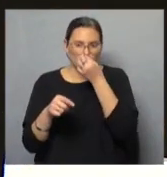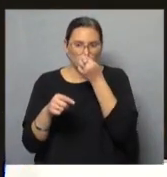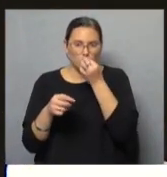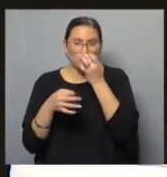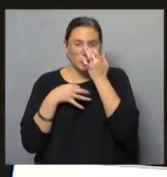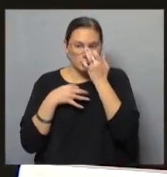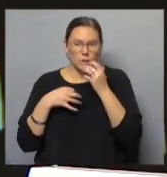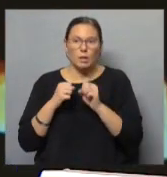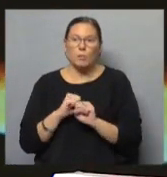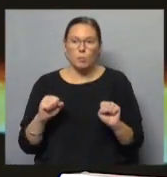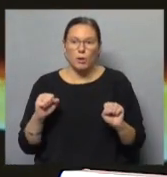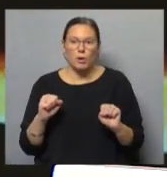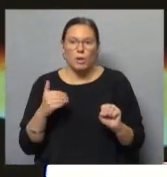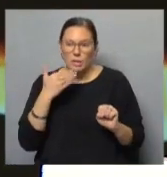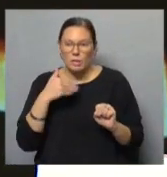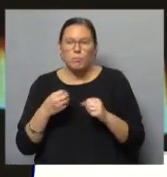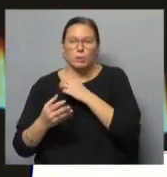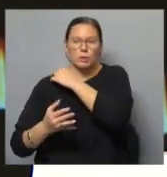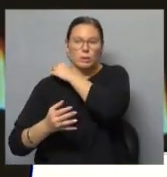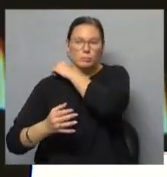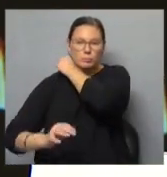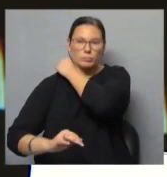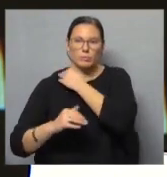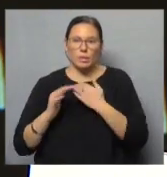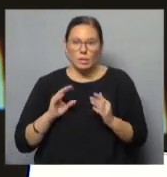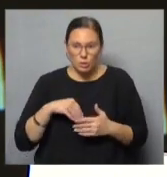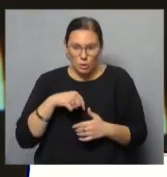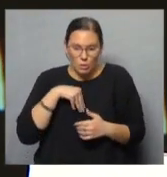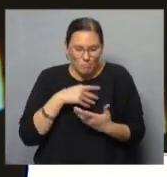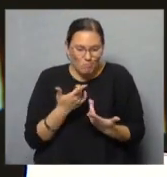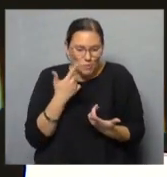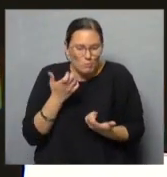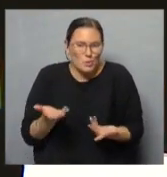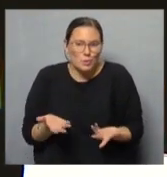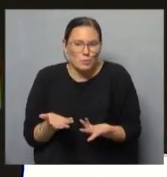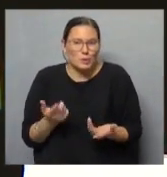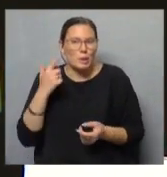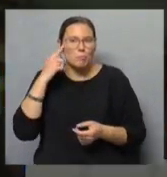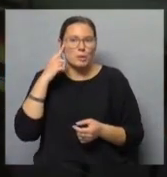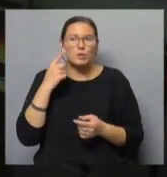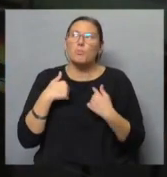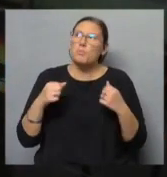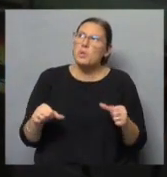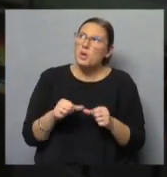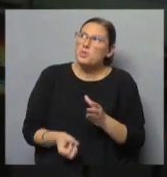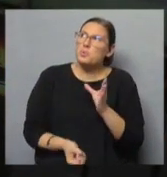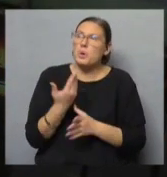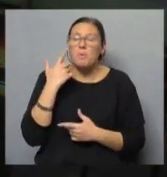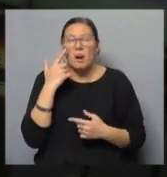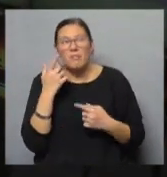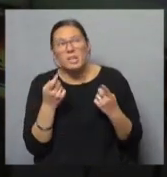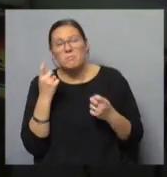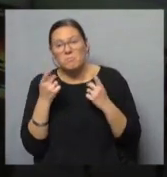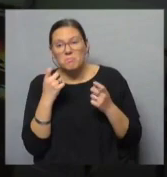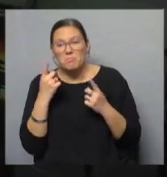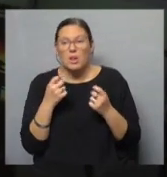lo dicen a menudo y que puedo entender por qué, desde mis adentros, no lo veo así, no es que pienso qué puedo hacer de nuevo, o qué